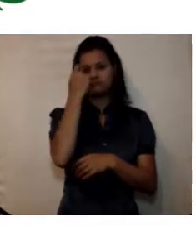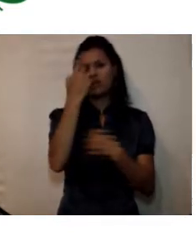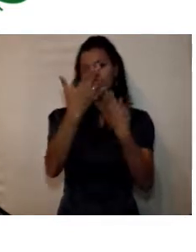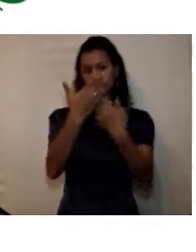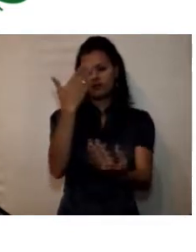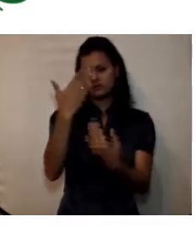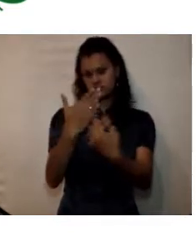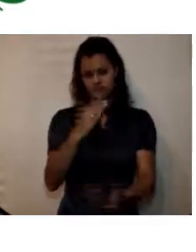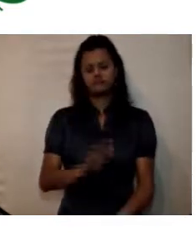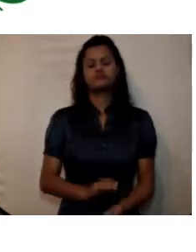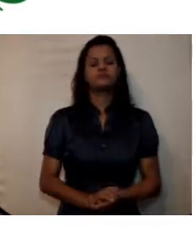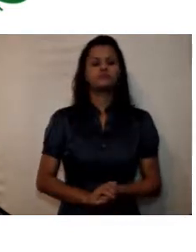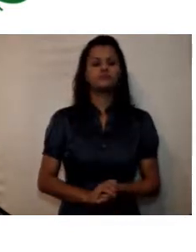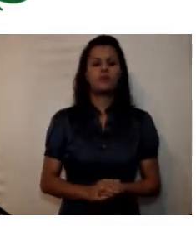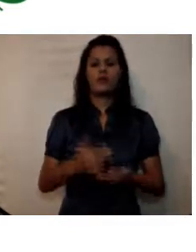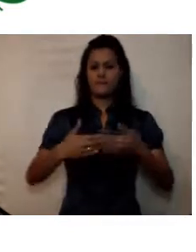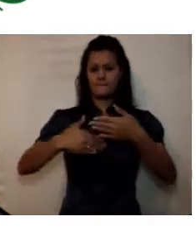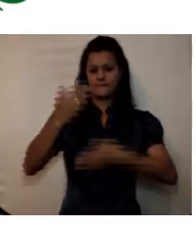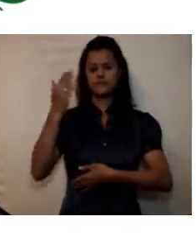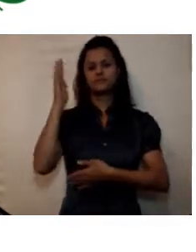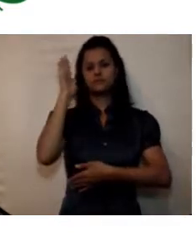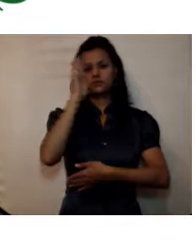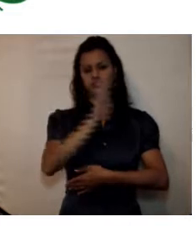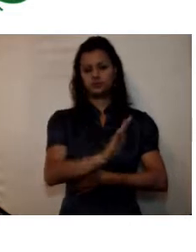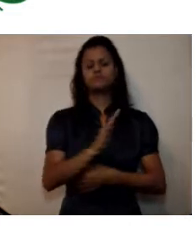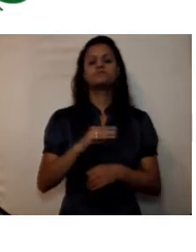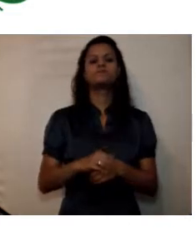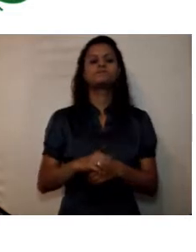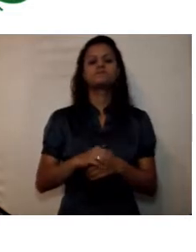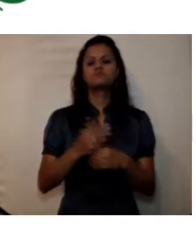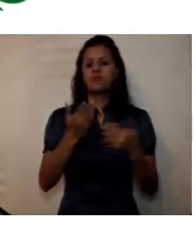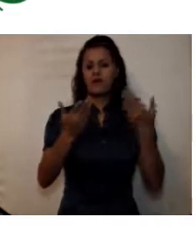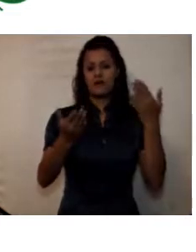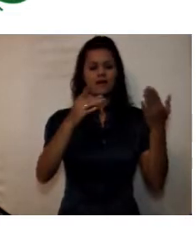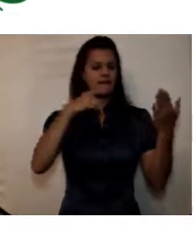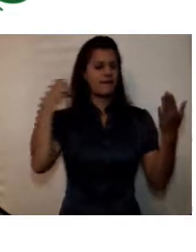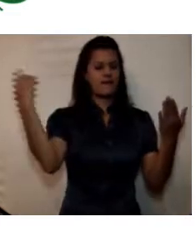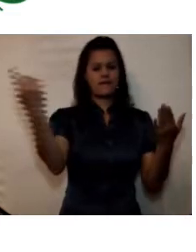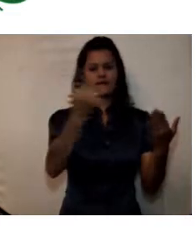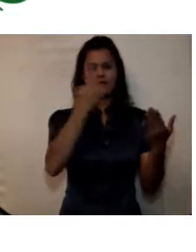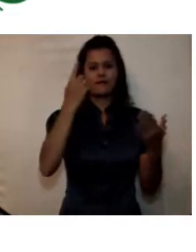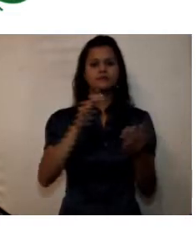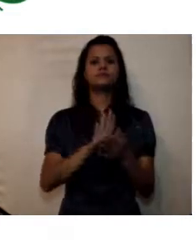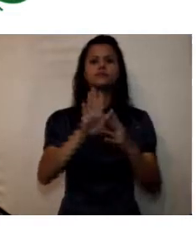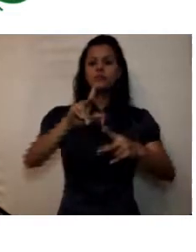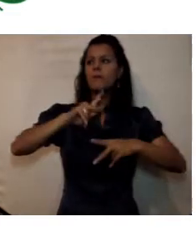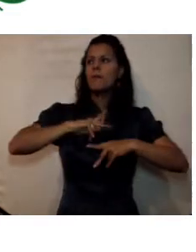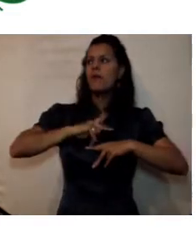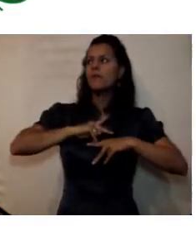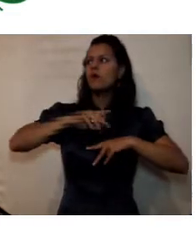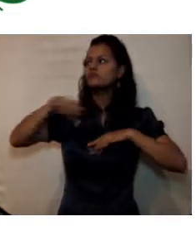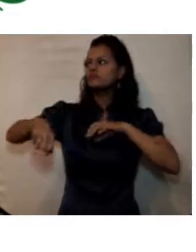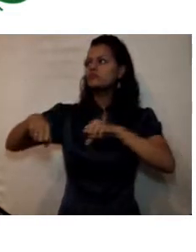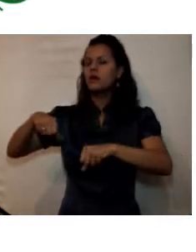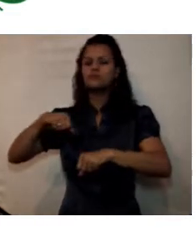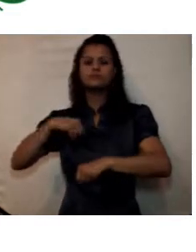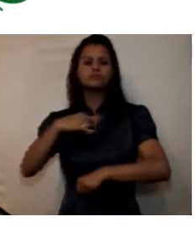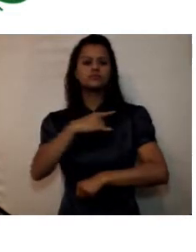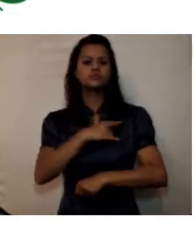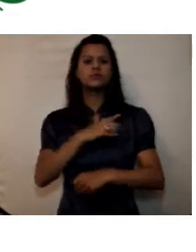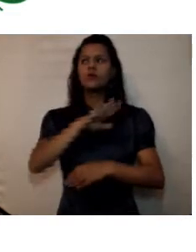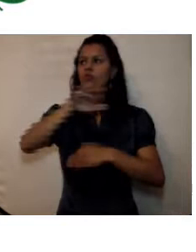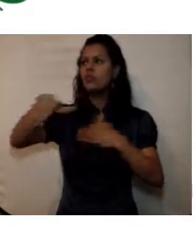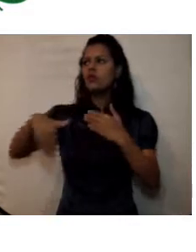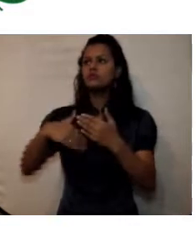Iniciamos con la parte del activo del balance general Los activos de la universidad son todos los